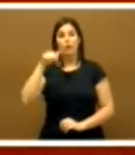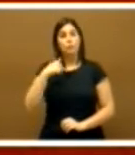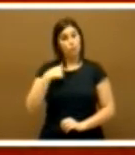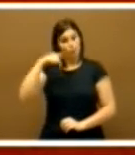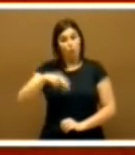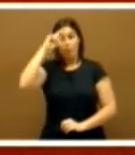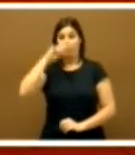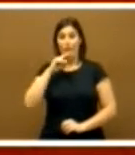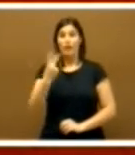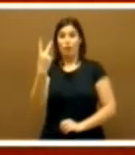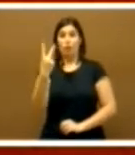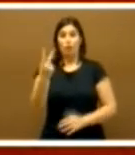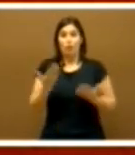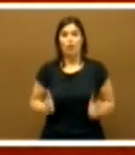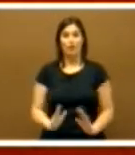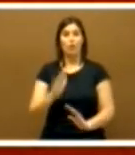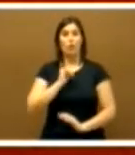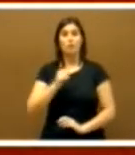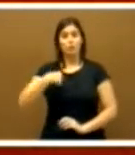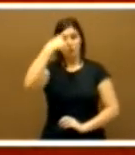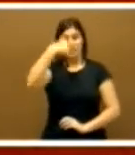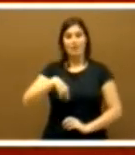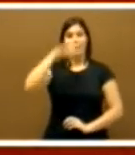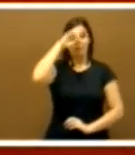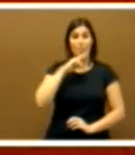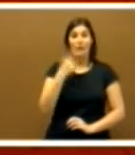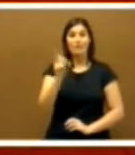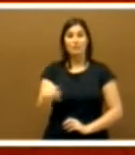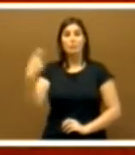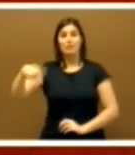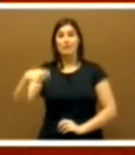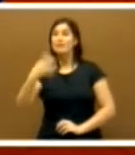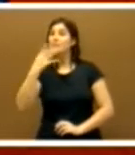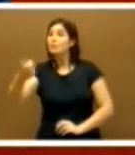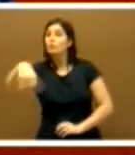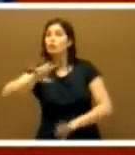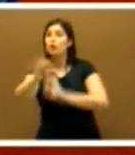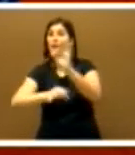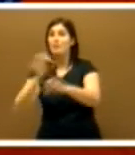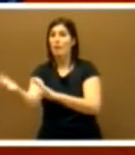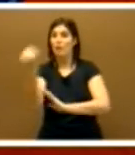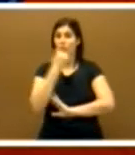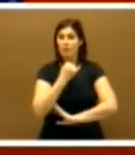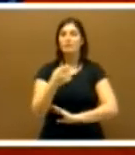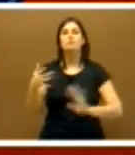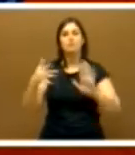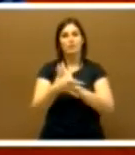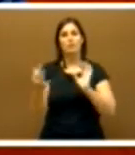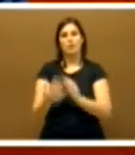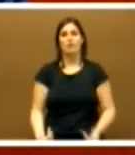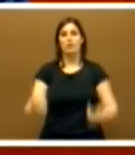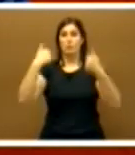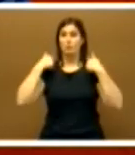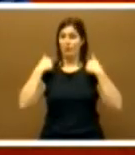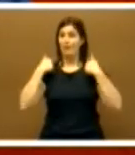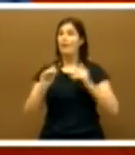hijos y sé que como padre y presidente, si obtengo la confianza de la Cámara, tengo la responsabilidad de que sus